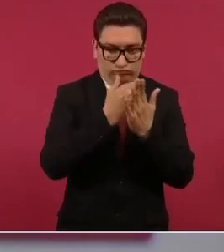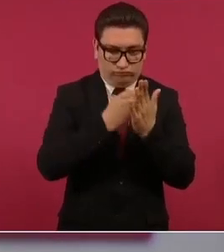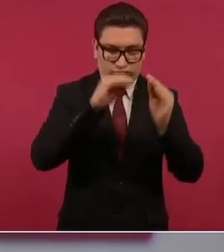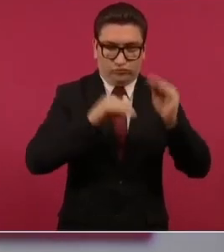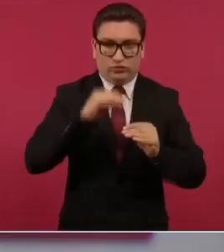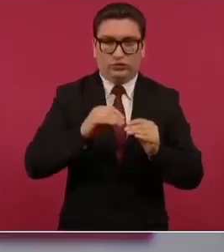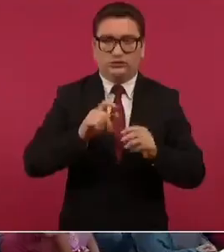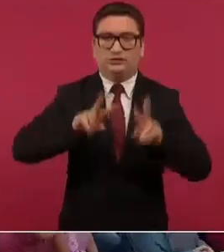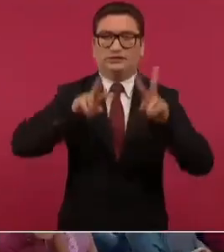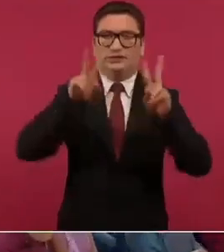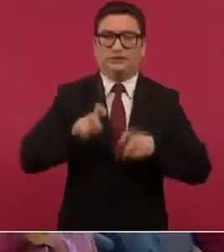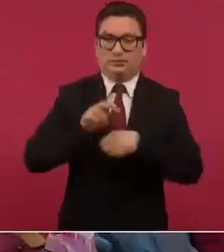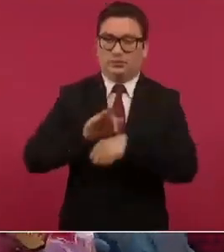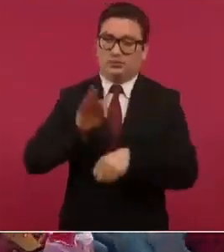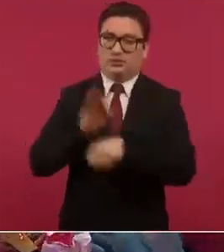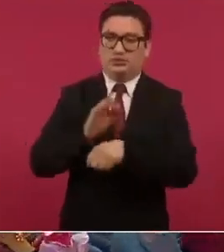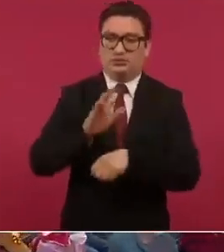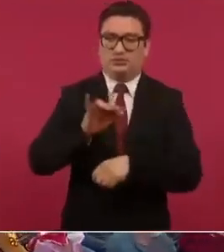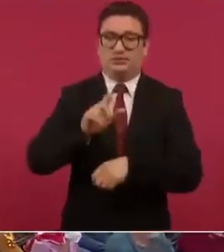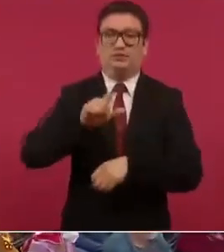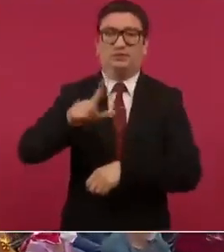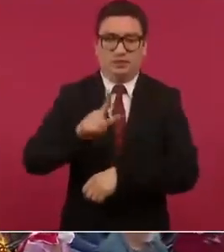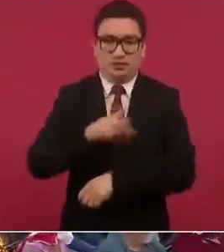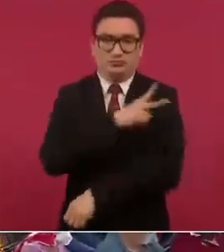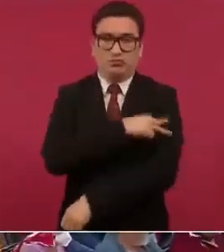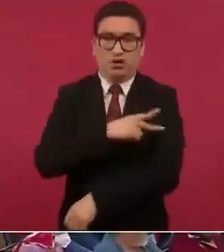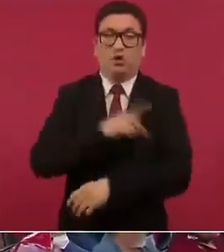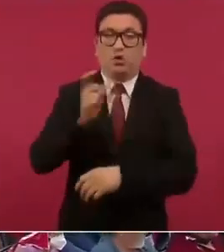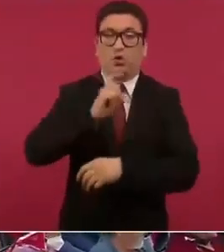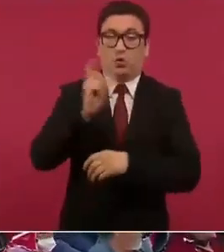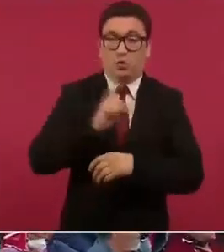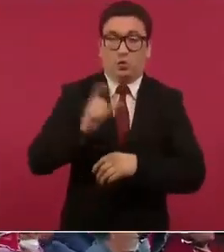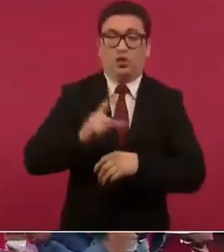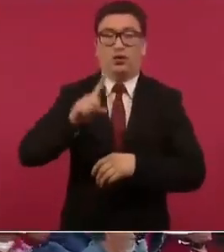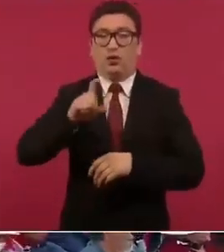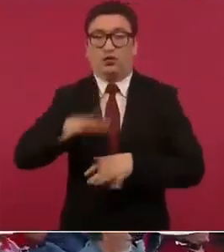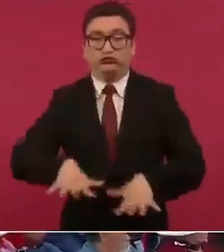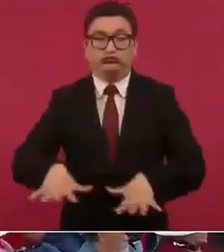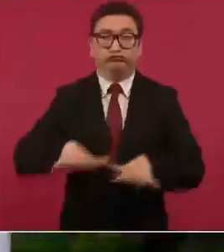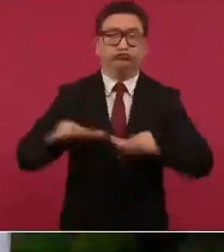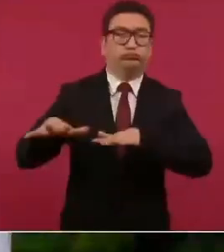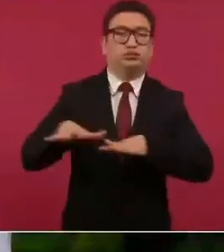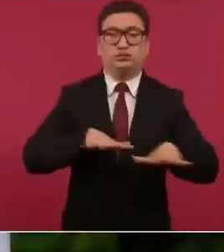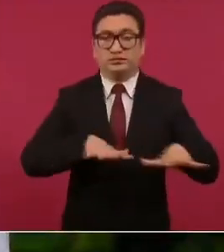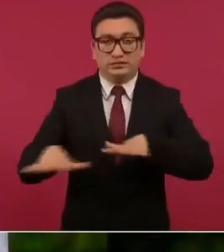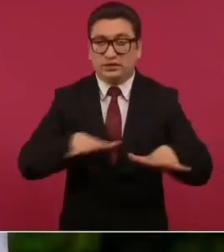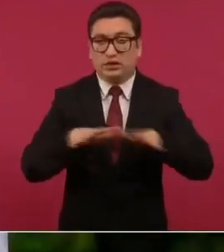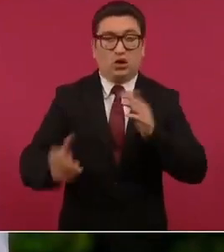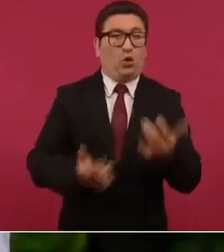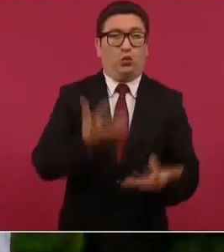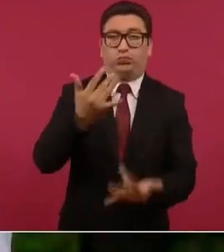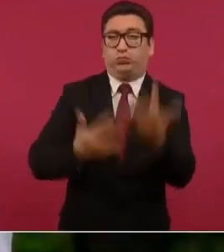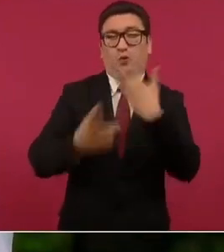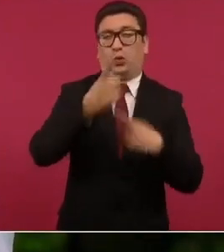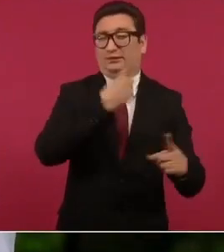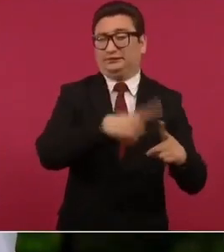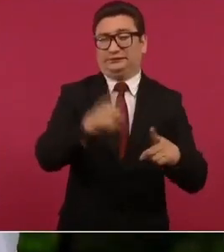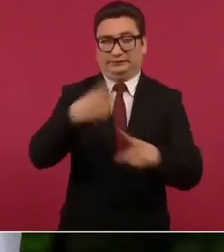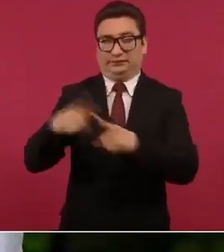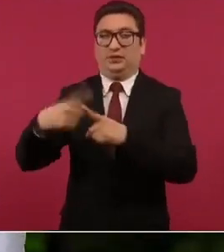a la población en casos de inundaciones incendios temblores y otros desastres